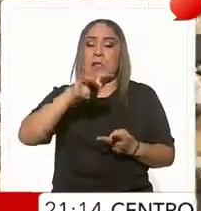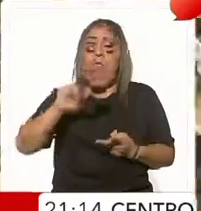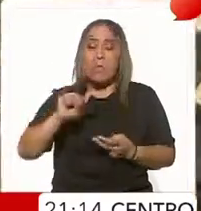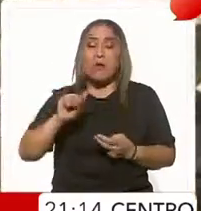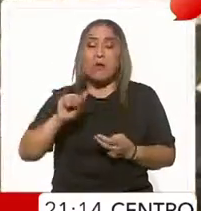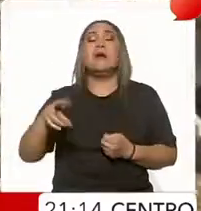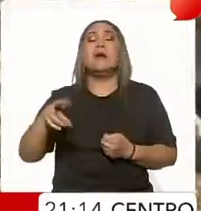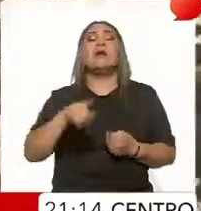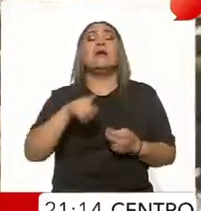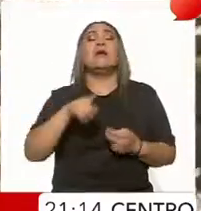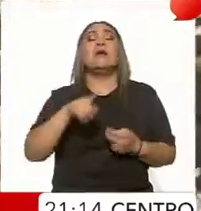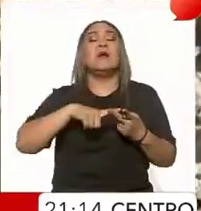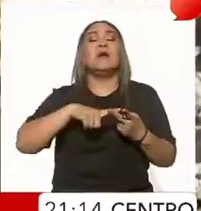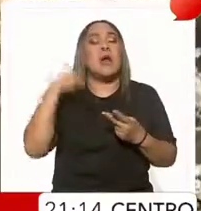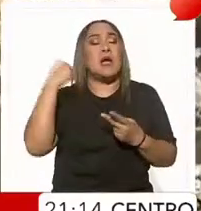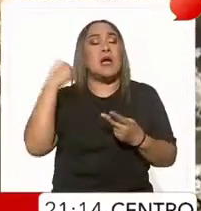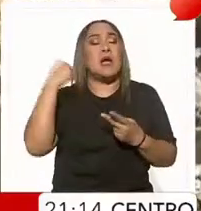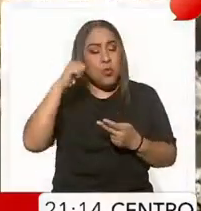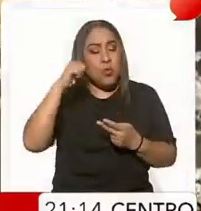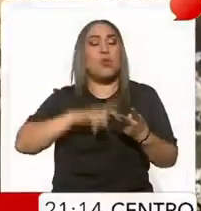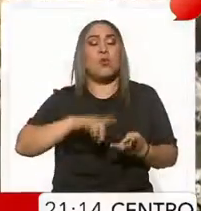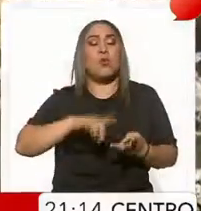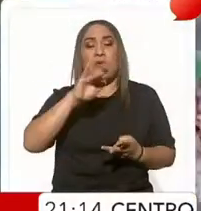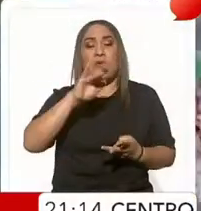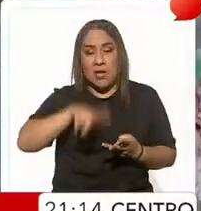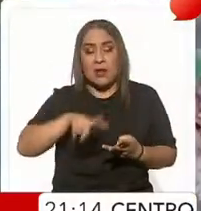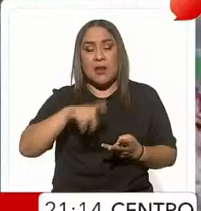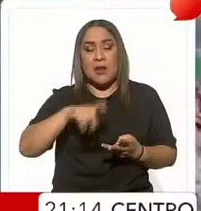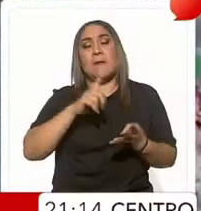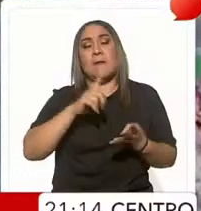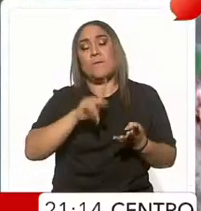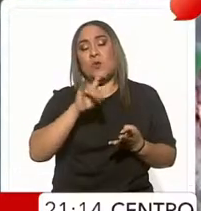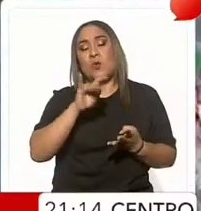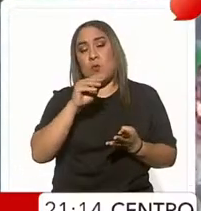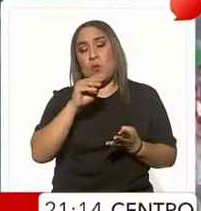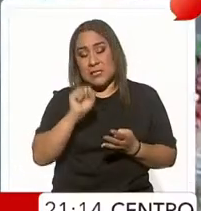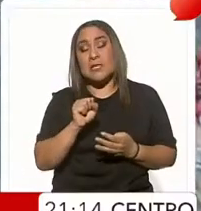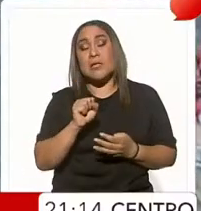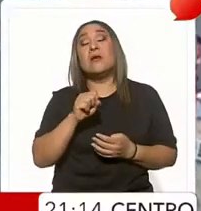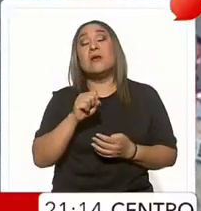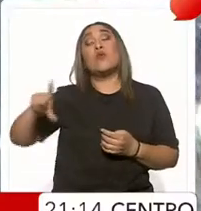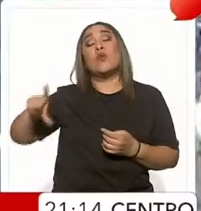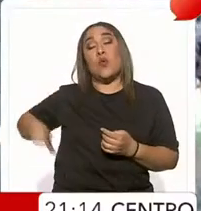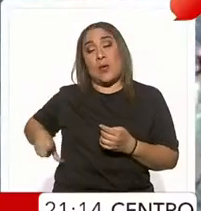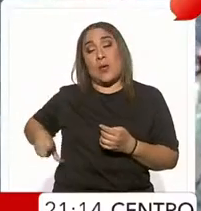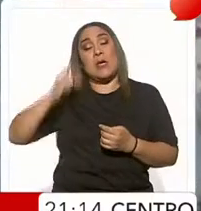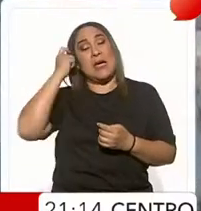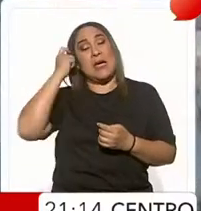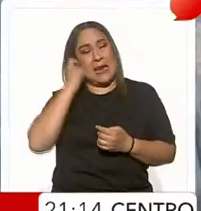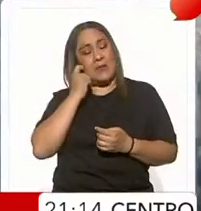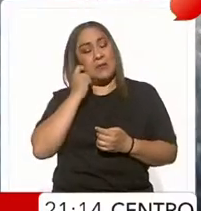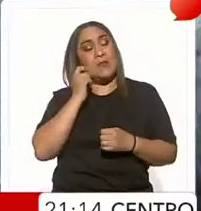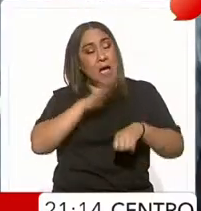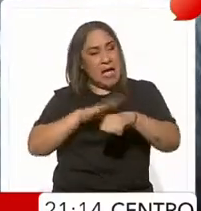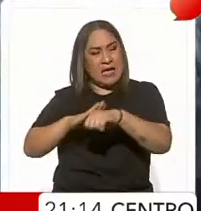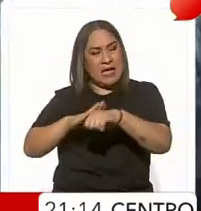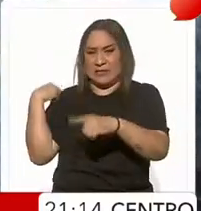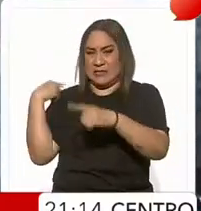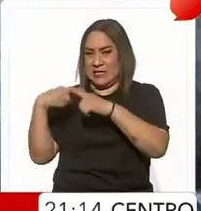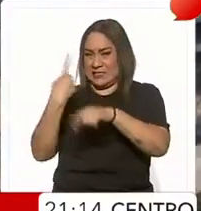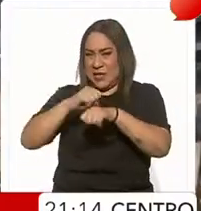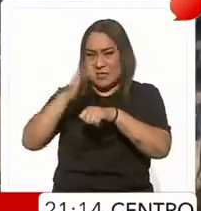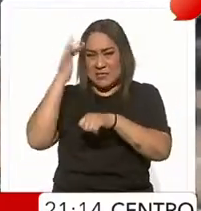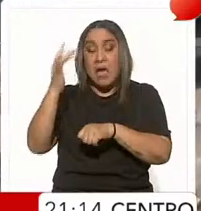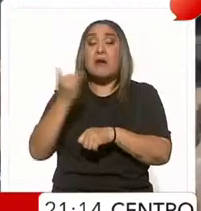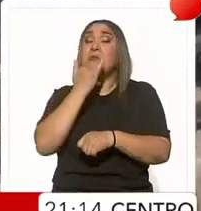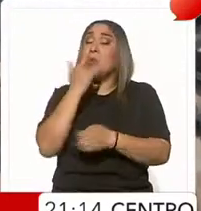Acapulco, Puerto Marqués y Bonfil. Por su parte, el gobierno de Guerrero reportó que la Semana Santa generó en total una